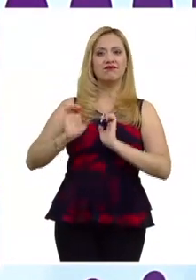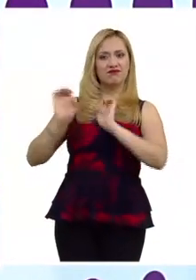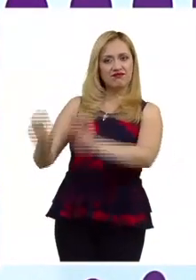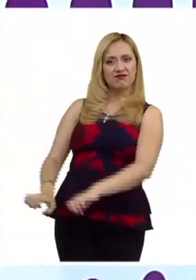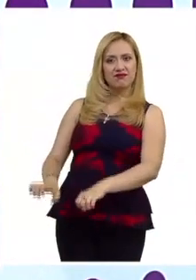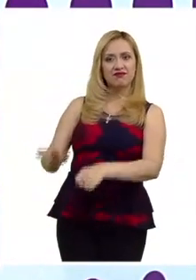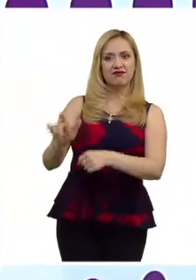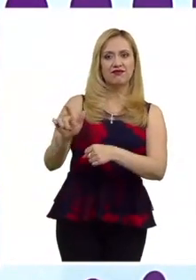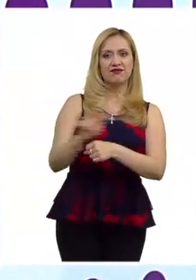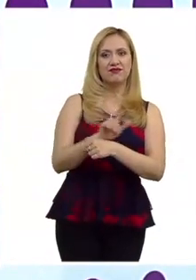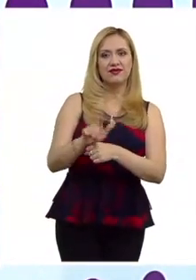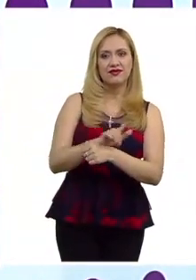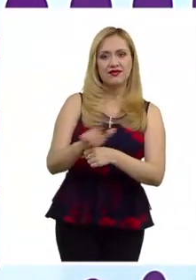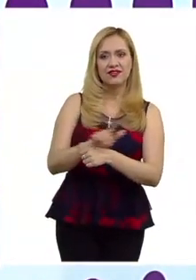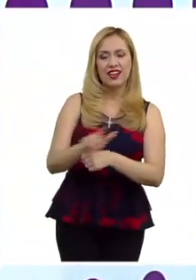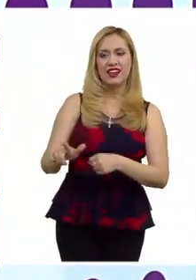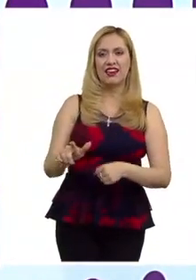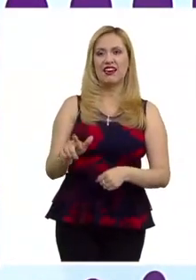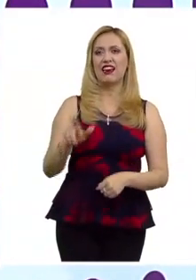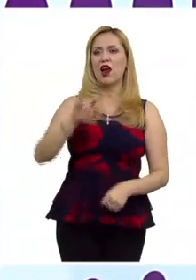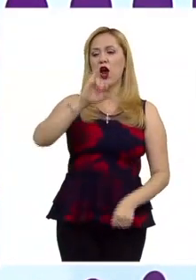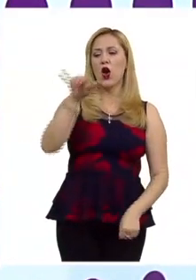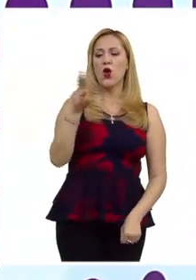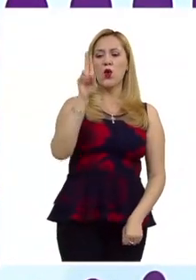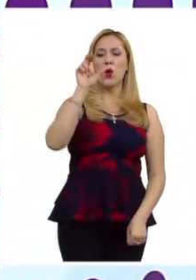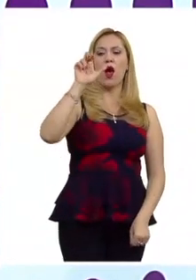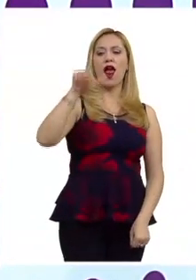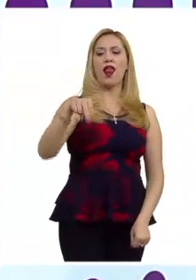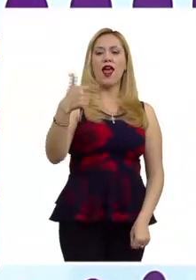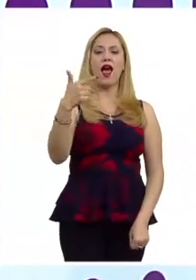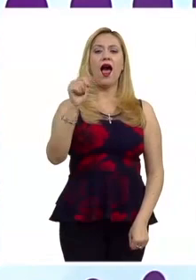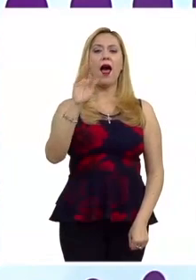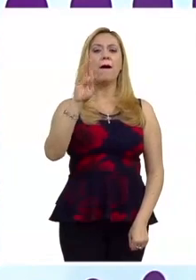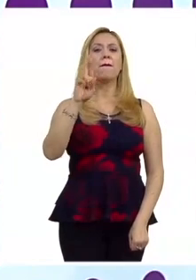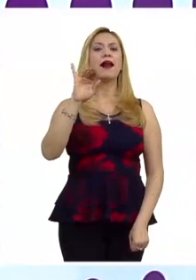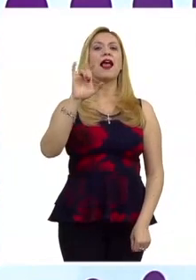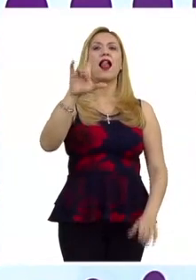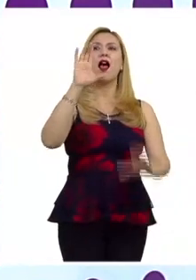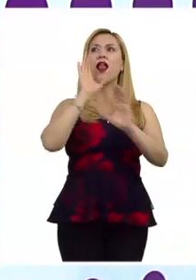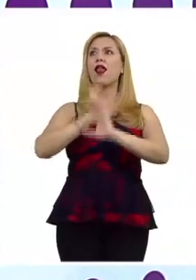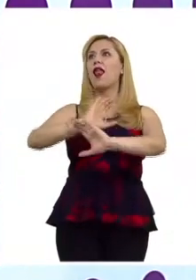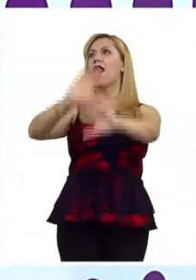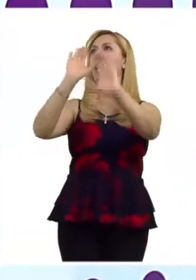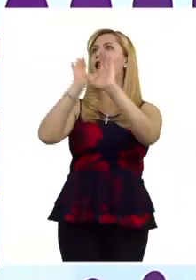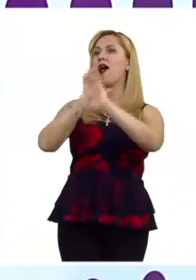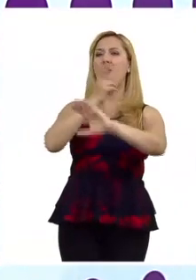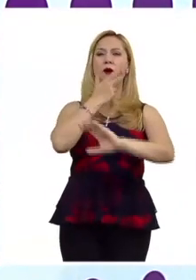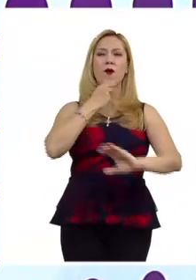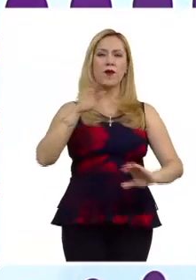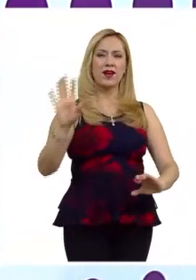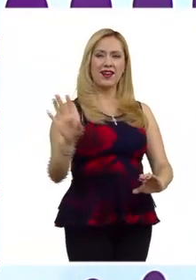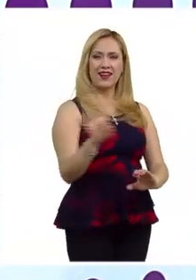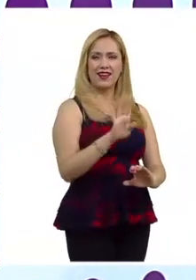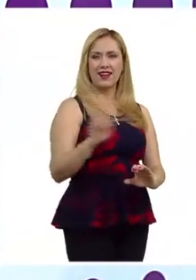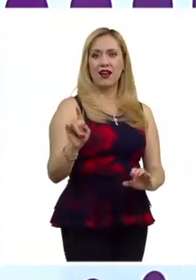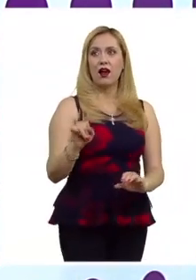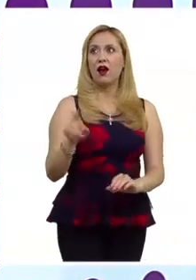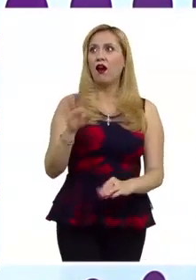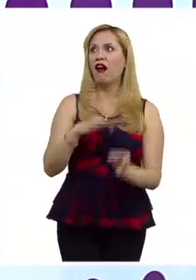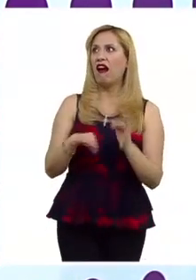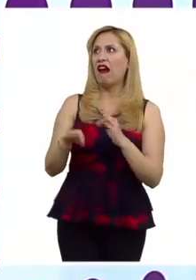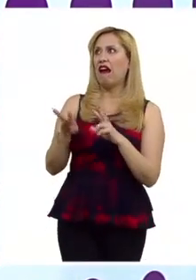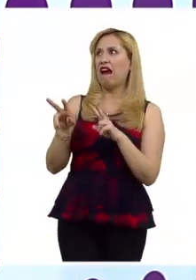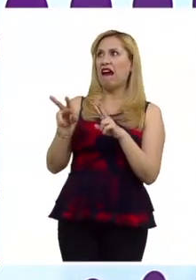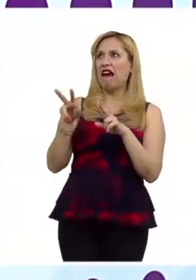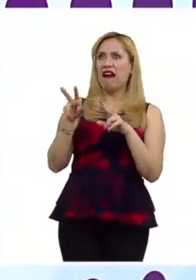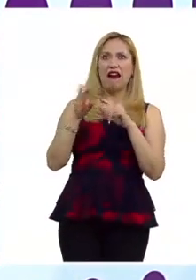sobre Juan Gabriel y entonces le imponen una medida cautelar para que deje de hablar de Juan Gabriel. Entonces, ese tipo de cosas lo único que genera